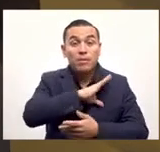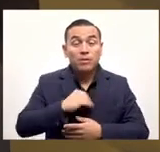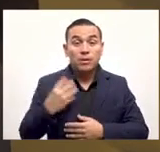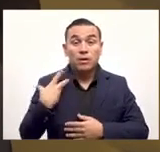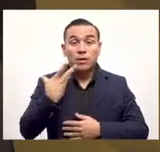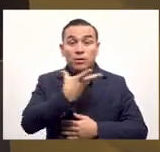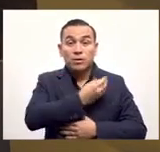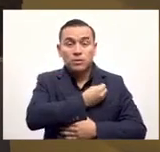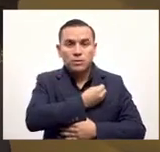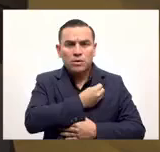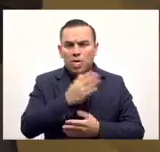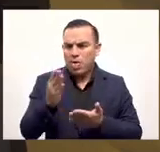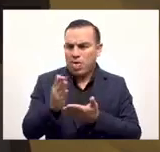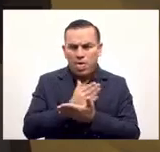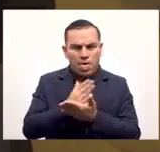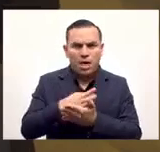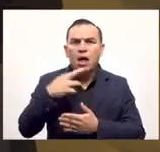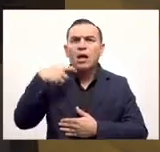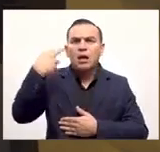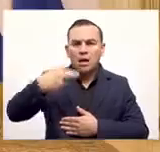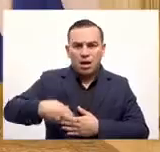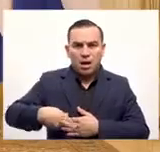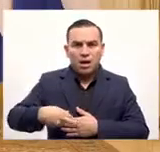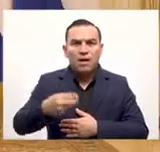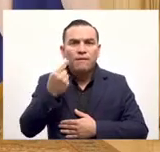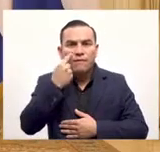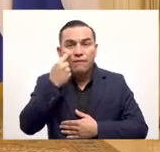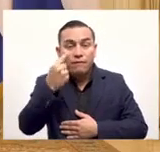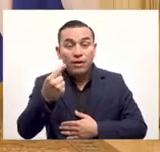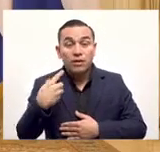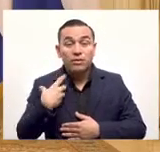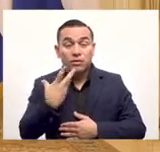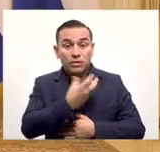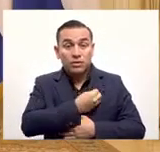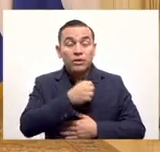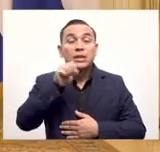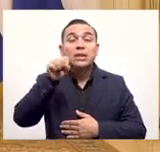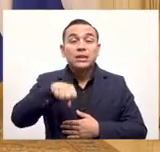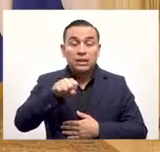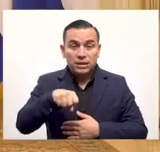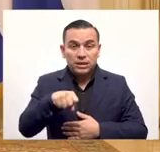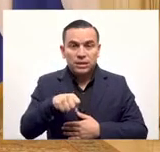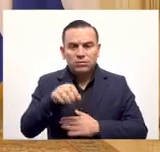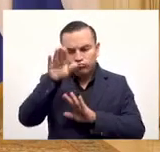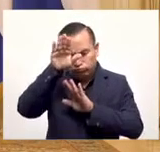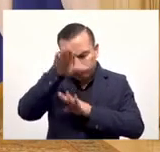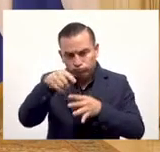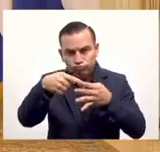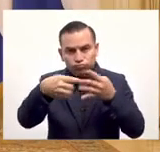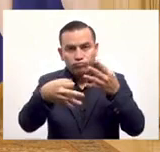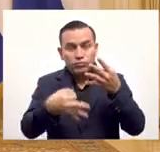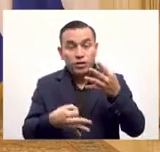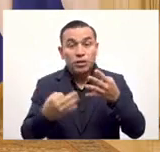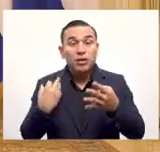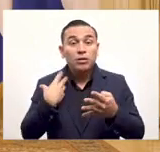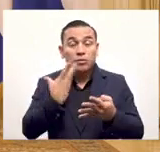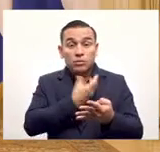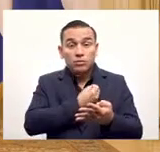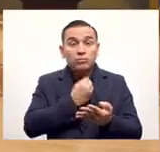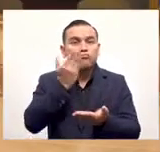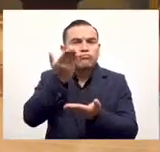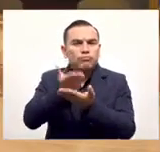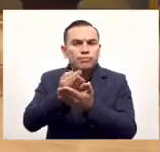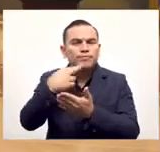nosotros, que no le hemos mentido al pueblo salvadoreño, vamos a probar que nosotros sí vamos a cumplir la ley y sí vamos a cumplir lo que